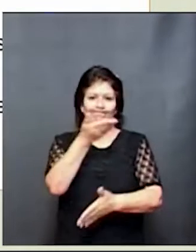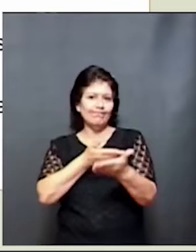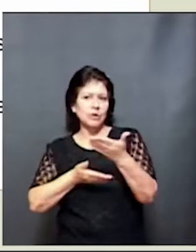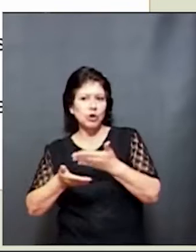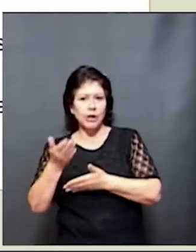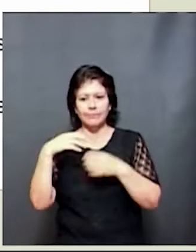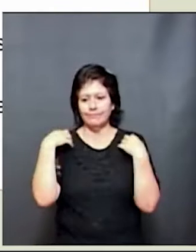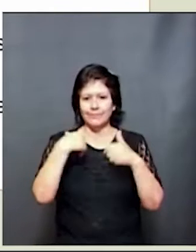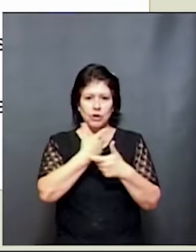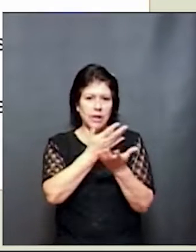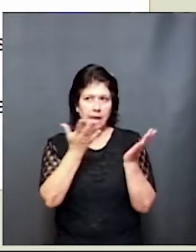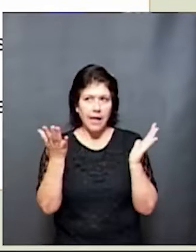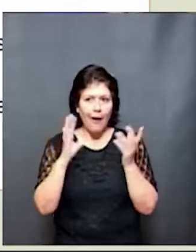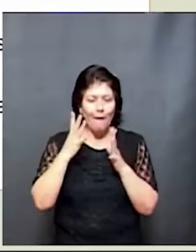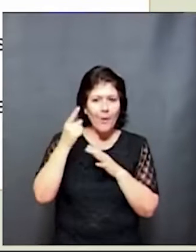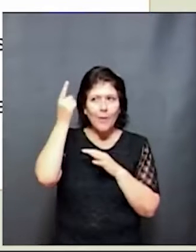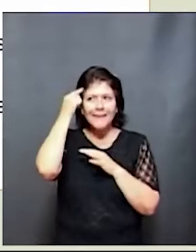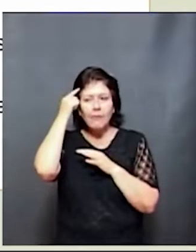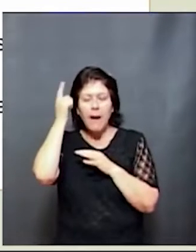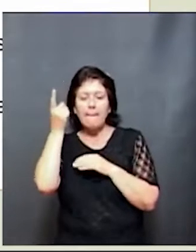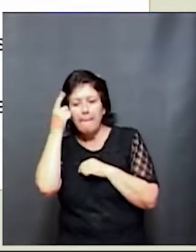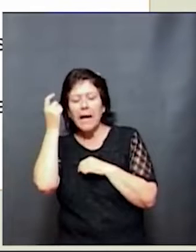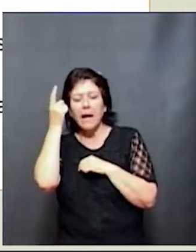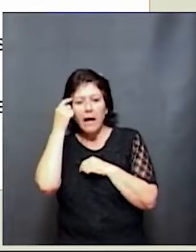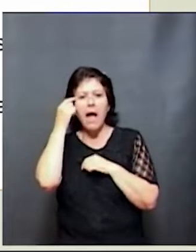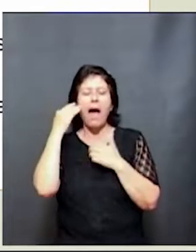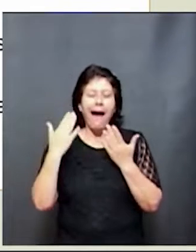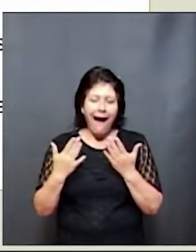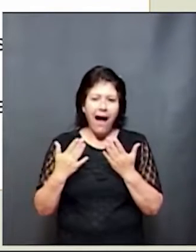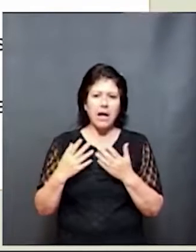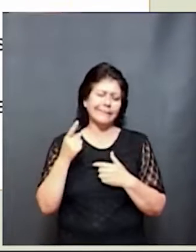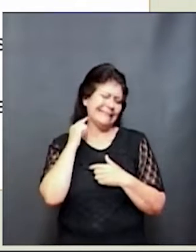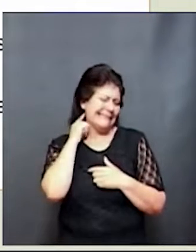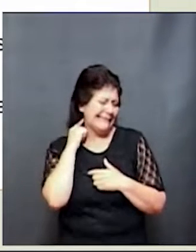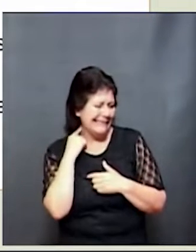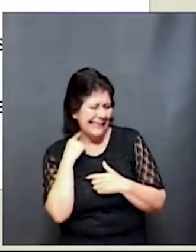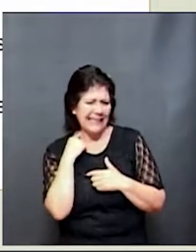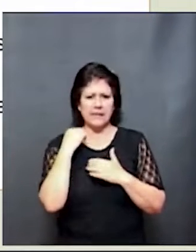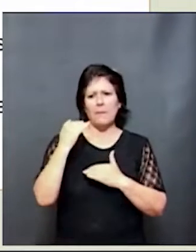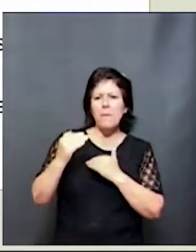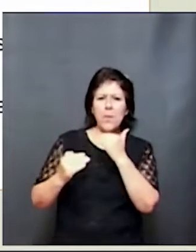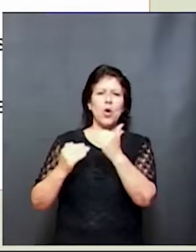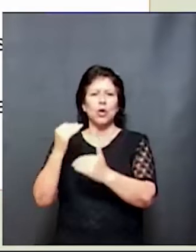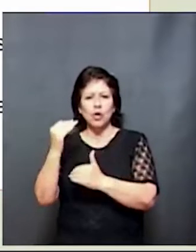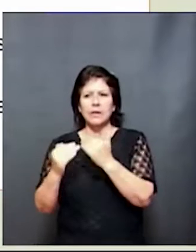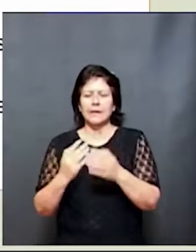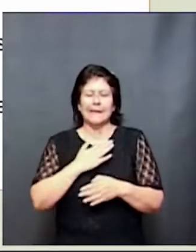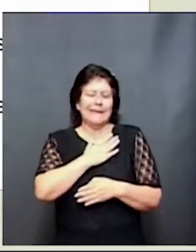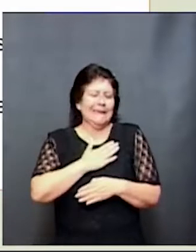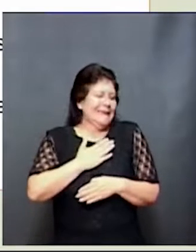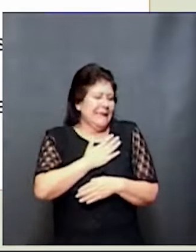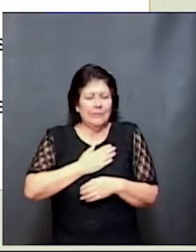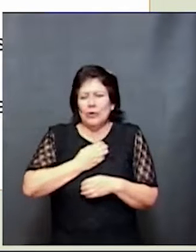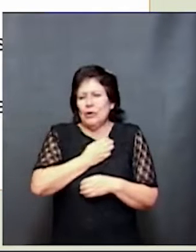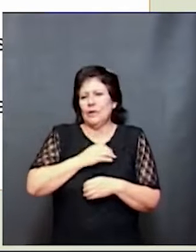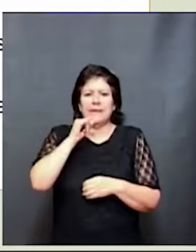la forma que tiene el cerebro de aprender, entender que los procesos de estrés y las malas emociones o las emociones